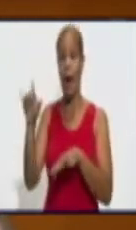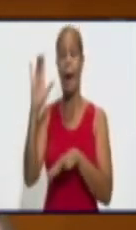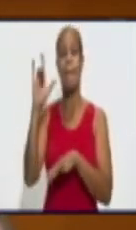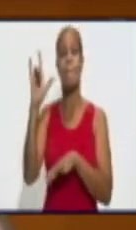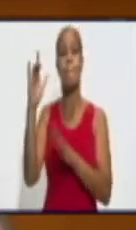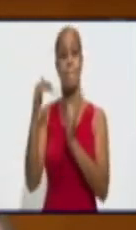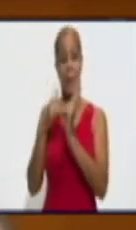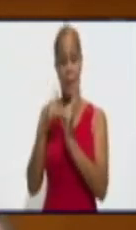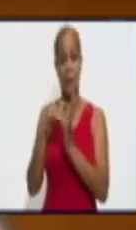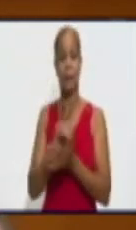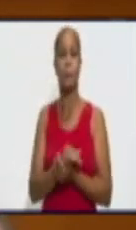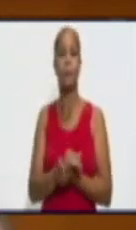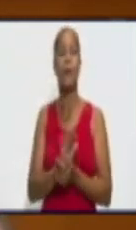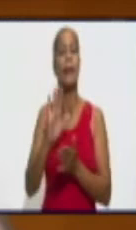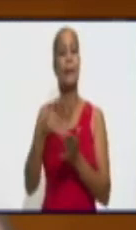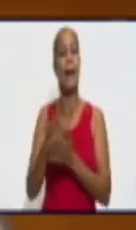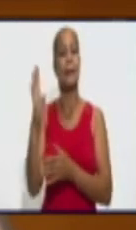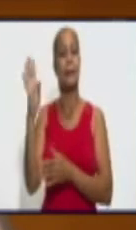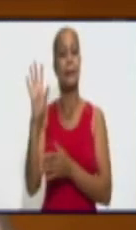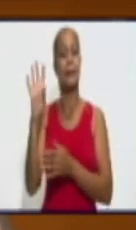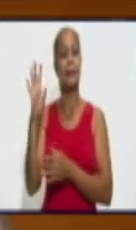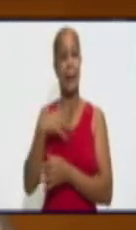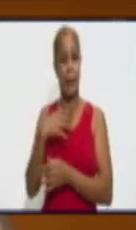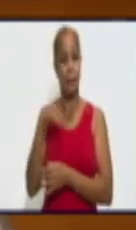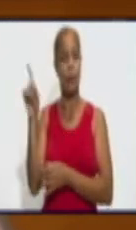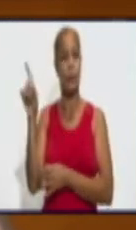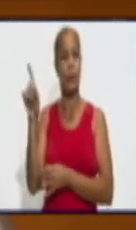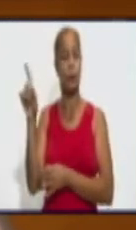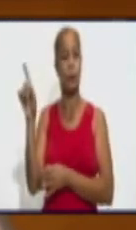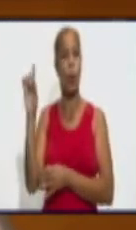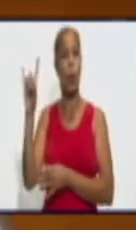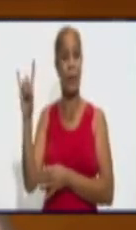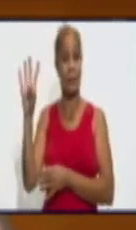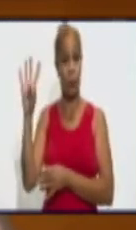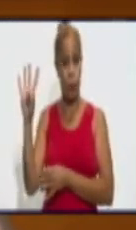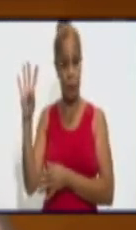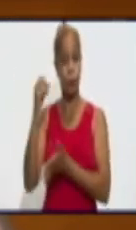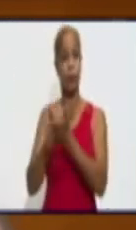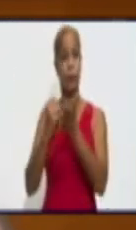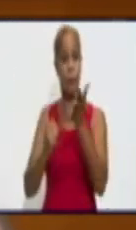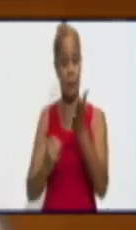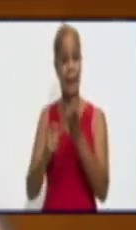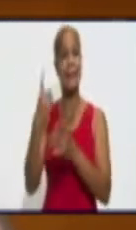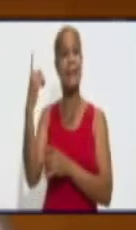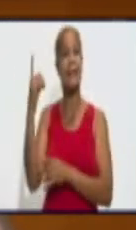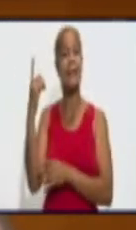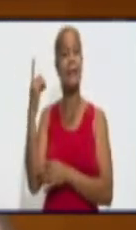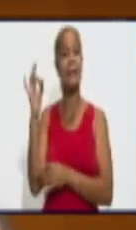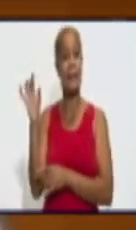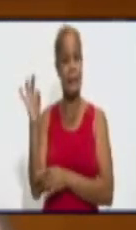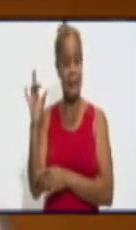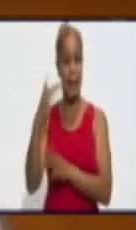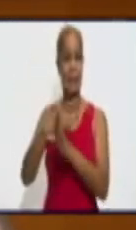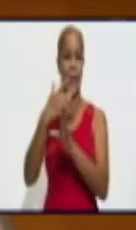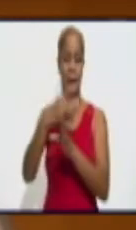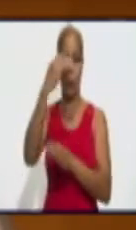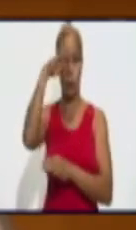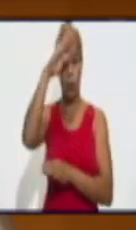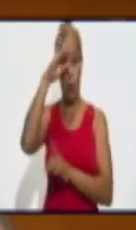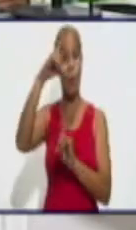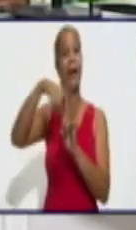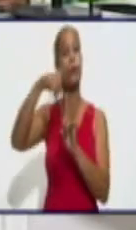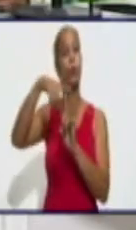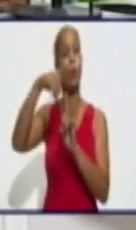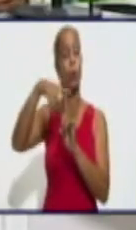Tenemos 194 confirmados activos dentro de la provincia y 15 en Santiago de Cuba. Tenemos un total de